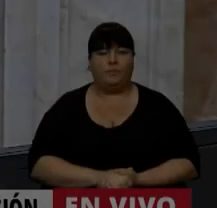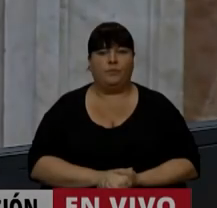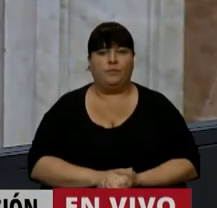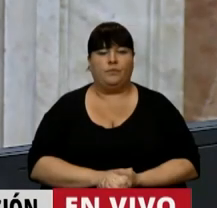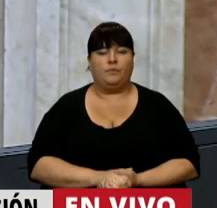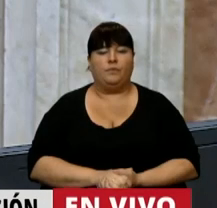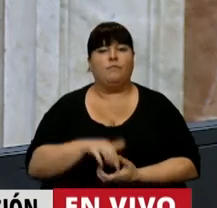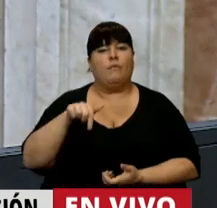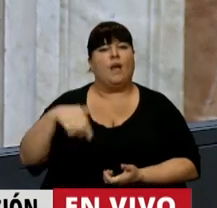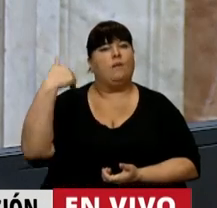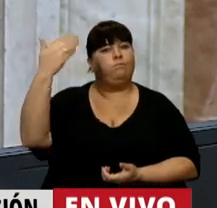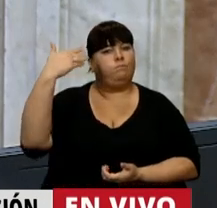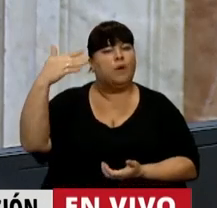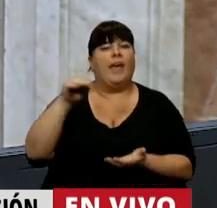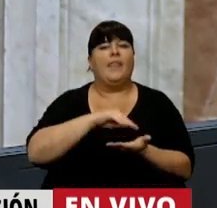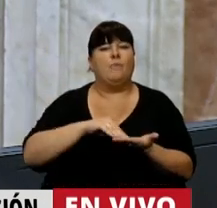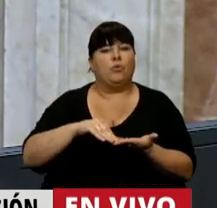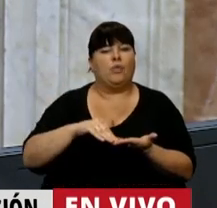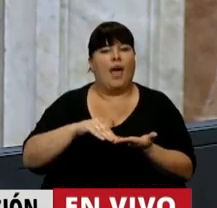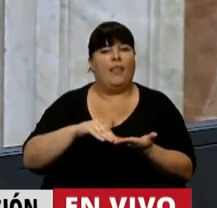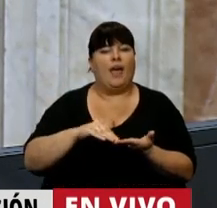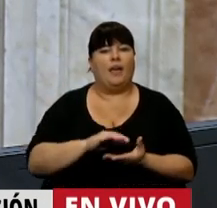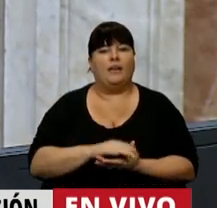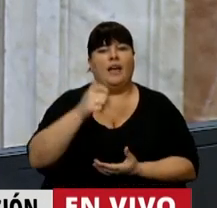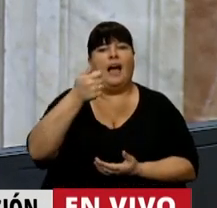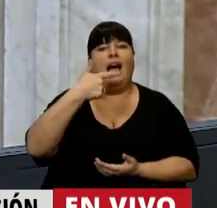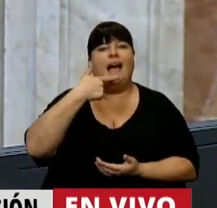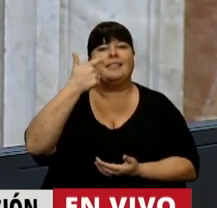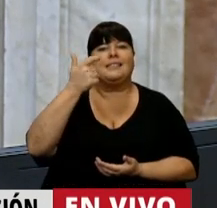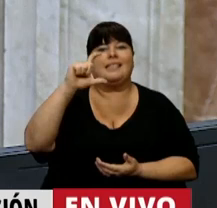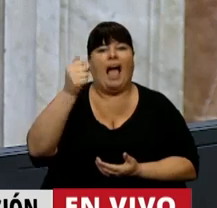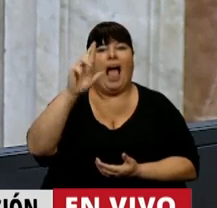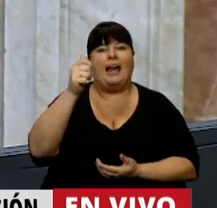En uso de la palabra la diputada Lidia Inés Azcárate.